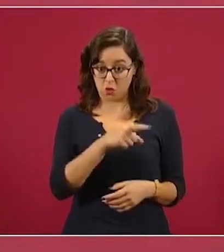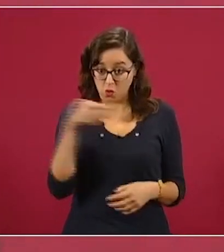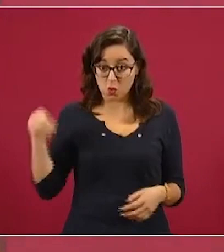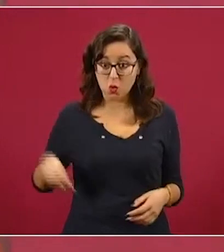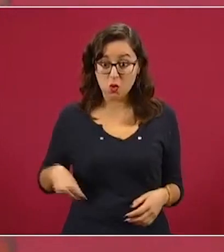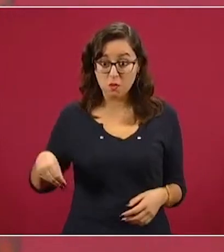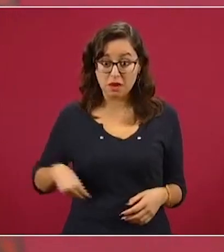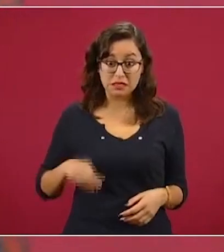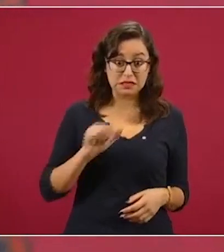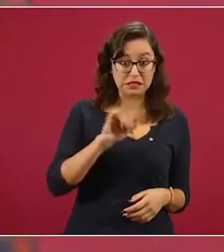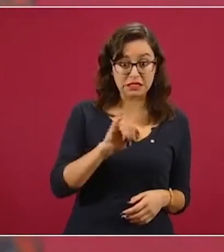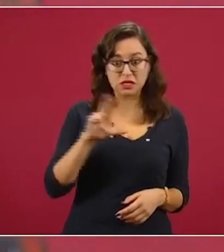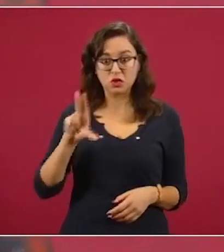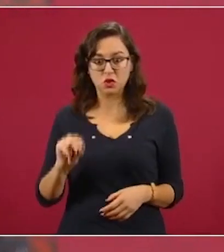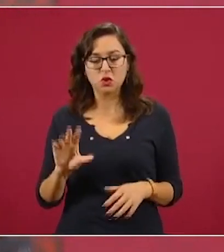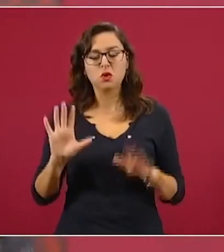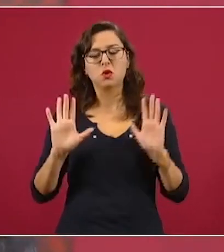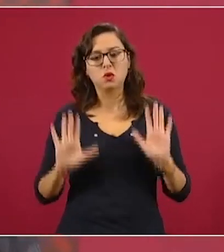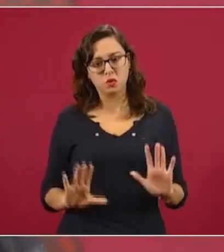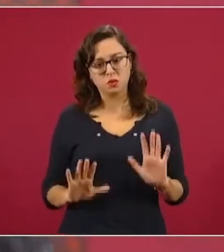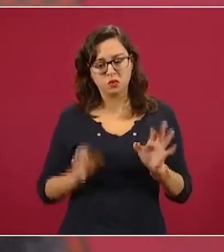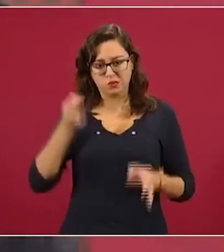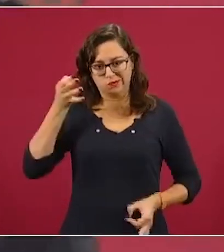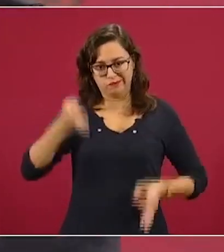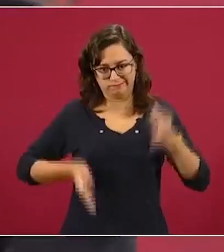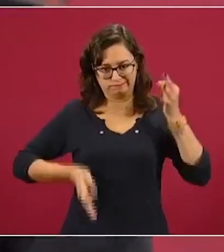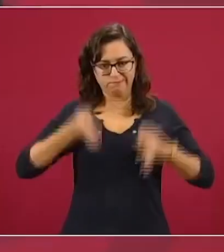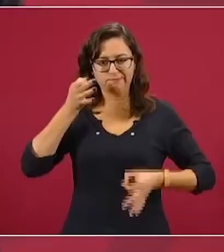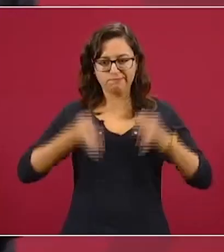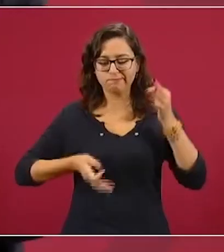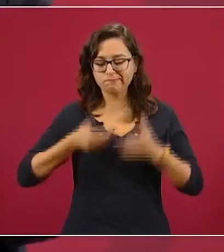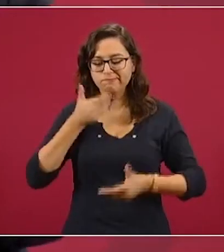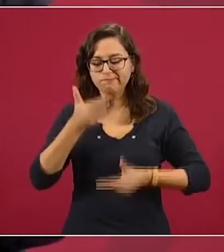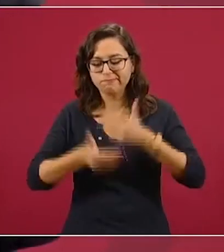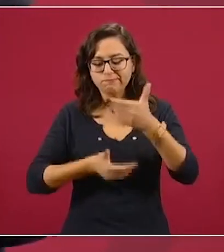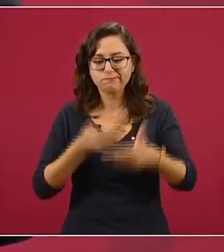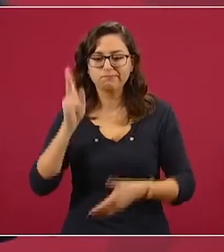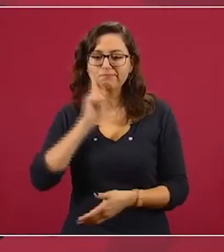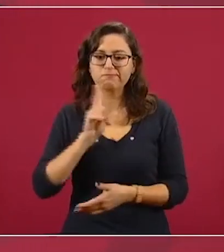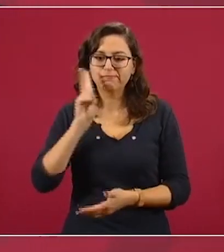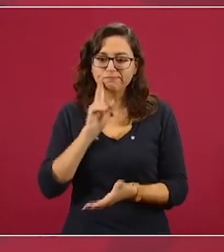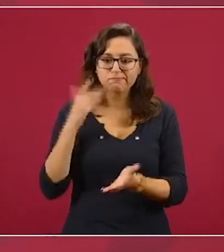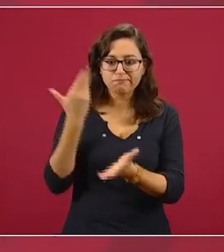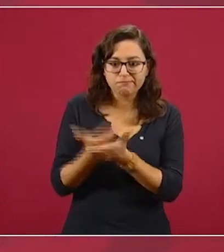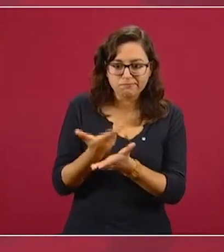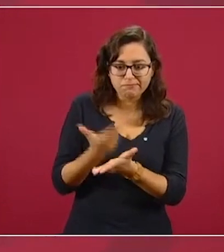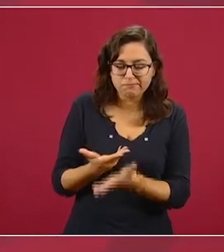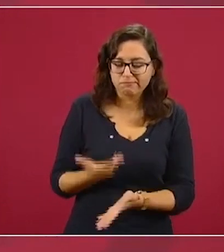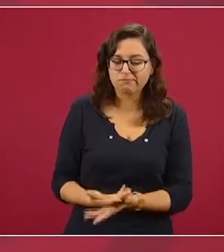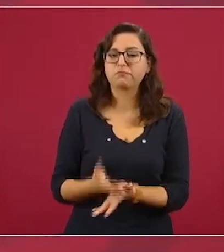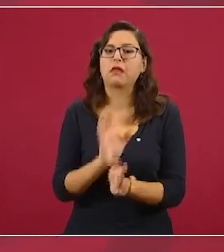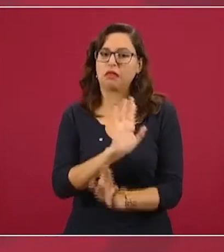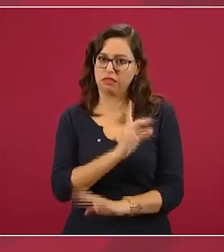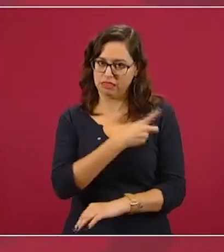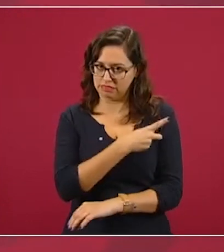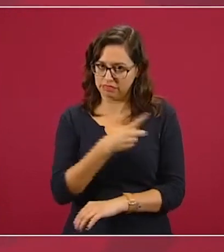no podemos adelantar